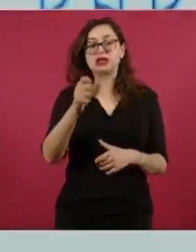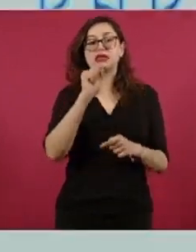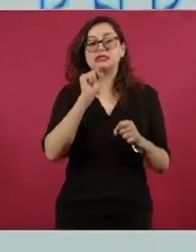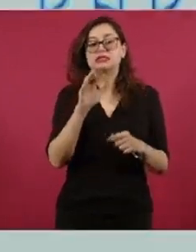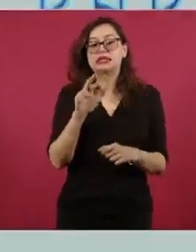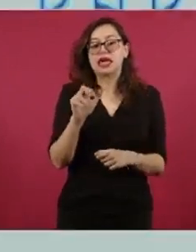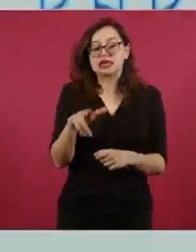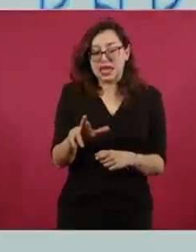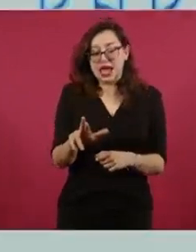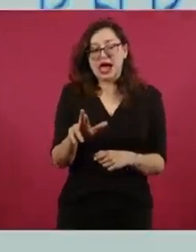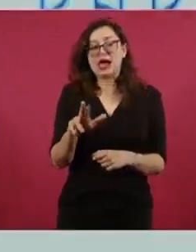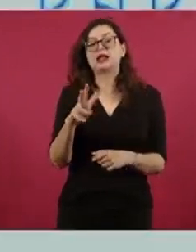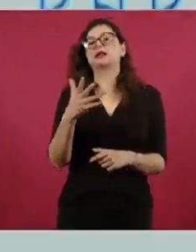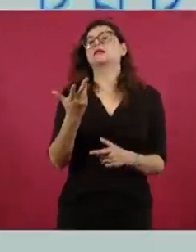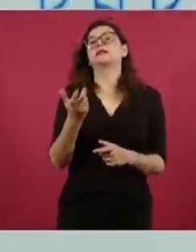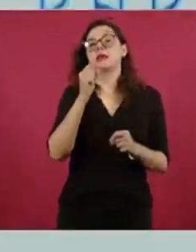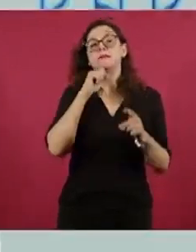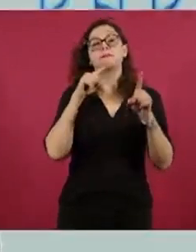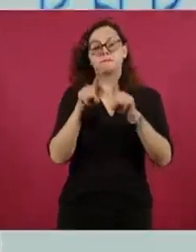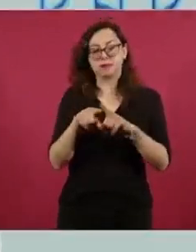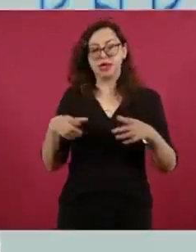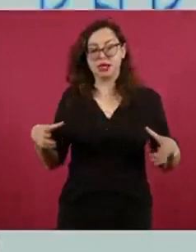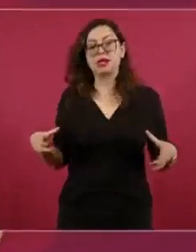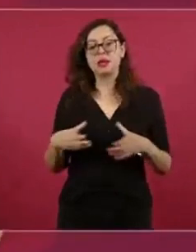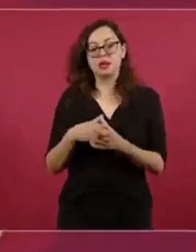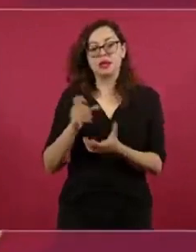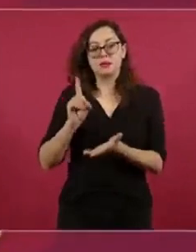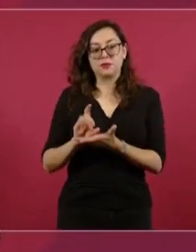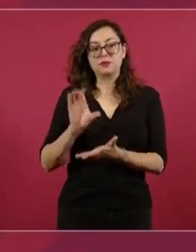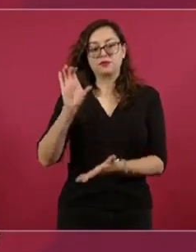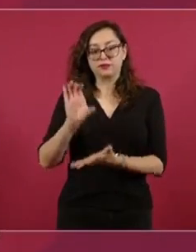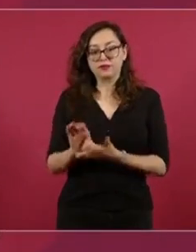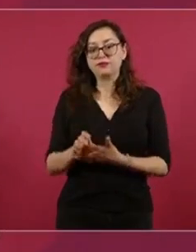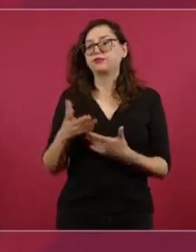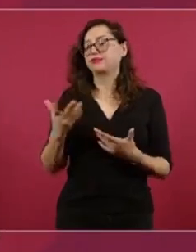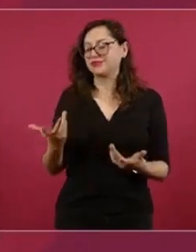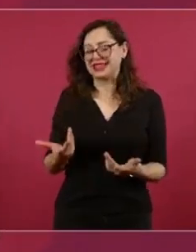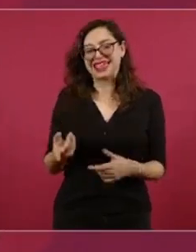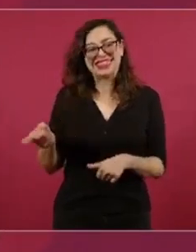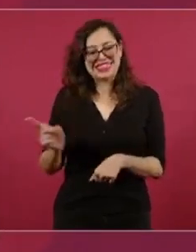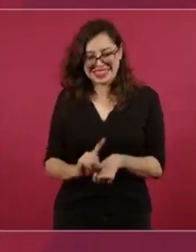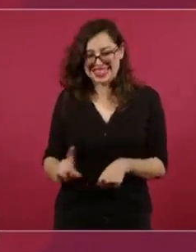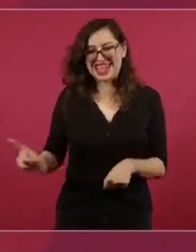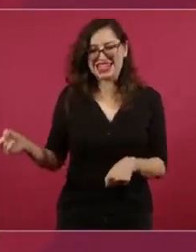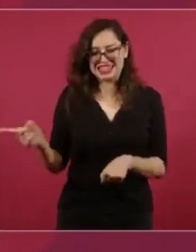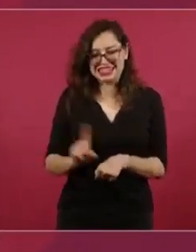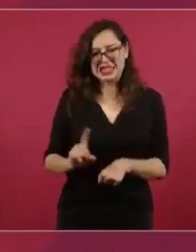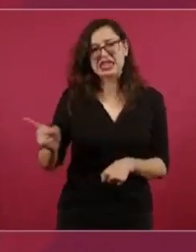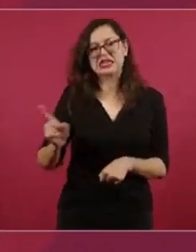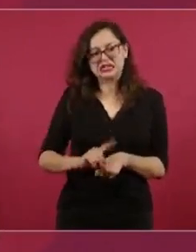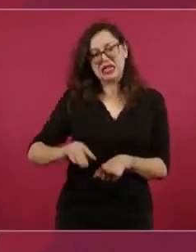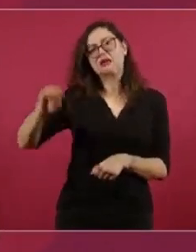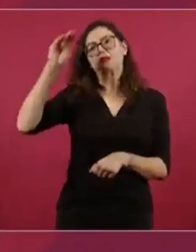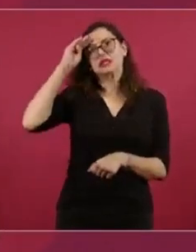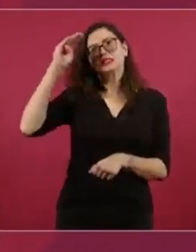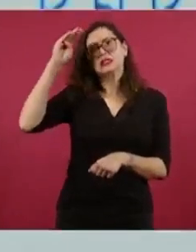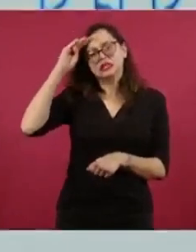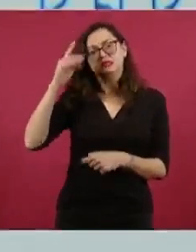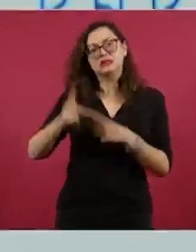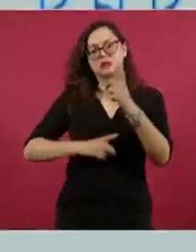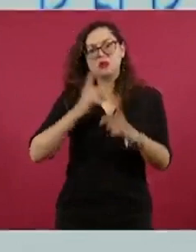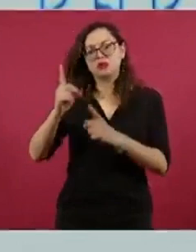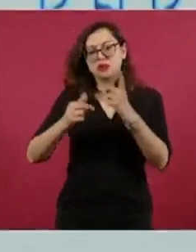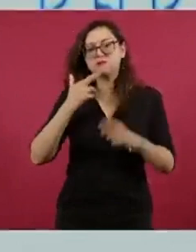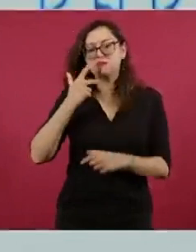a la gente del Paralímpico, a todos los entrenadores que día con día están buscando cómo hacer mejores deportistas mexicanos.